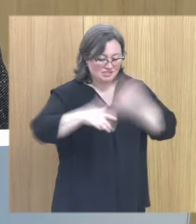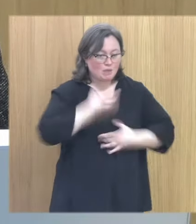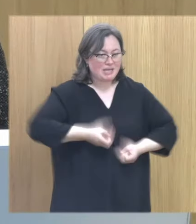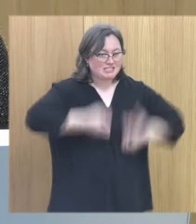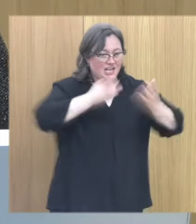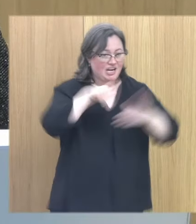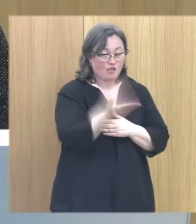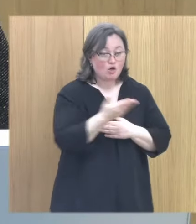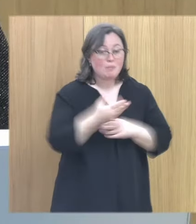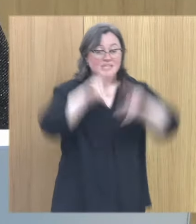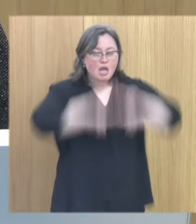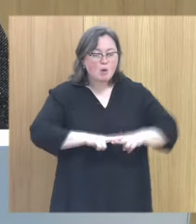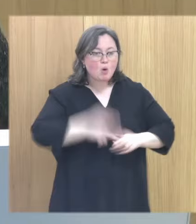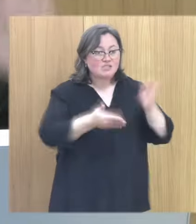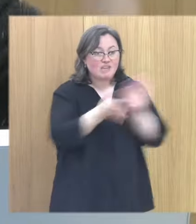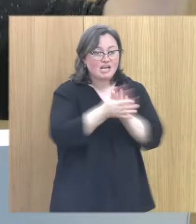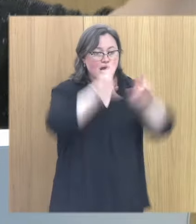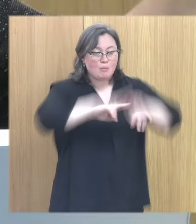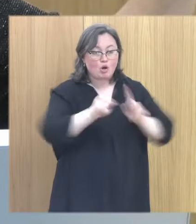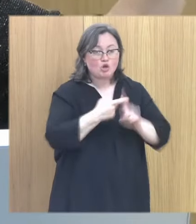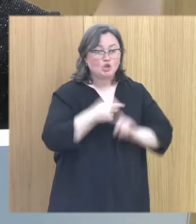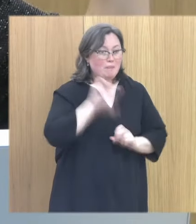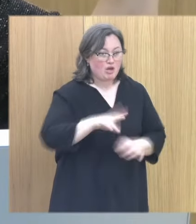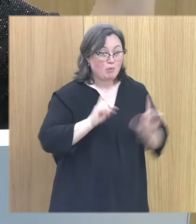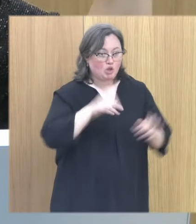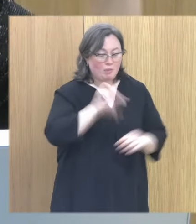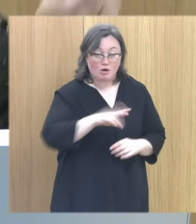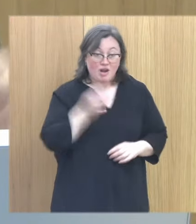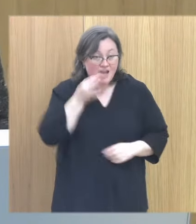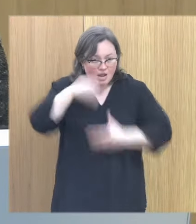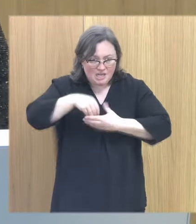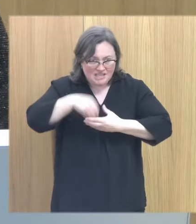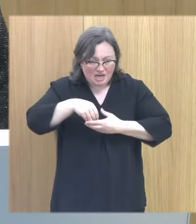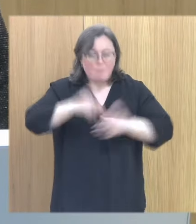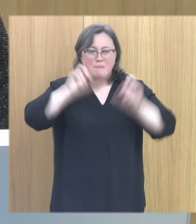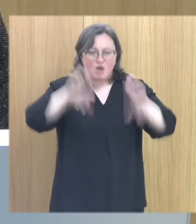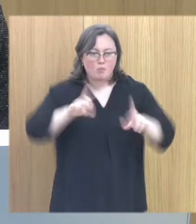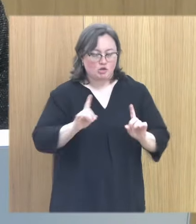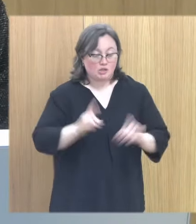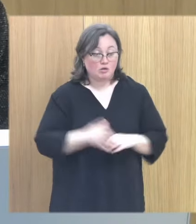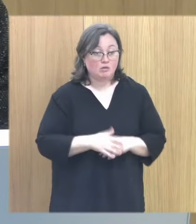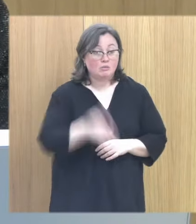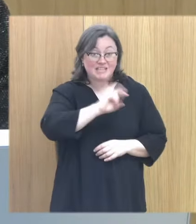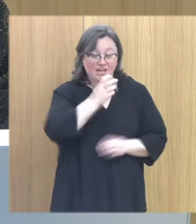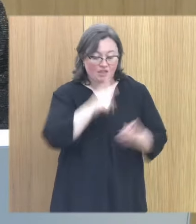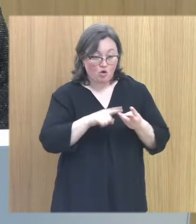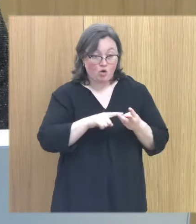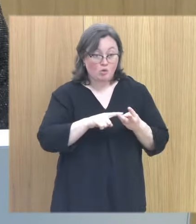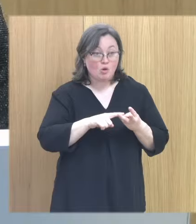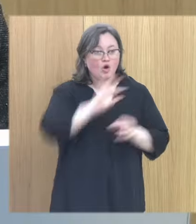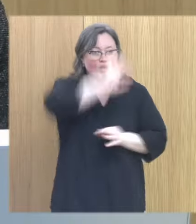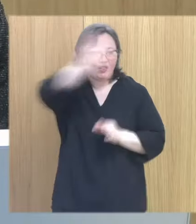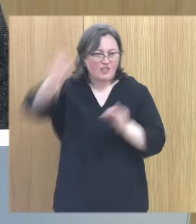segundo evaluamos la externalización como de peor pronóstico cuando el peor pronóstico es la internalización y tercero hay que entender este círculo